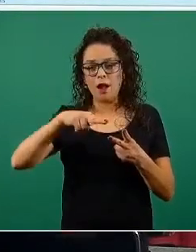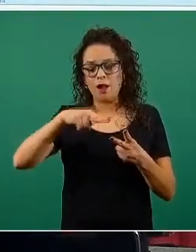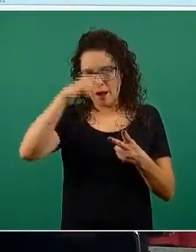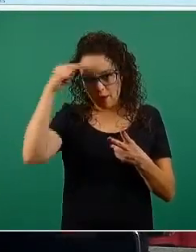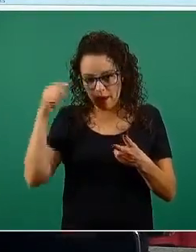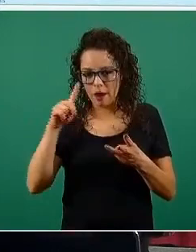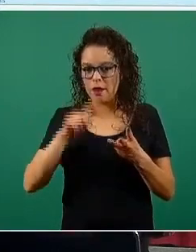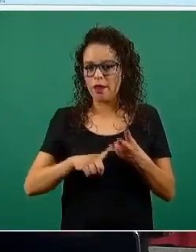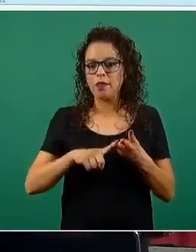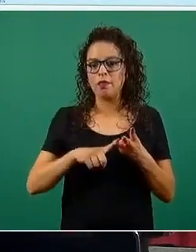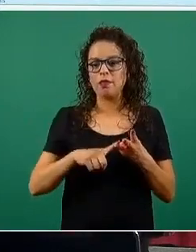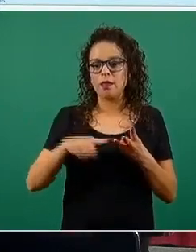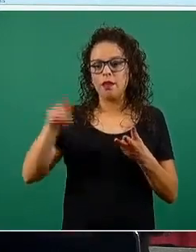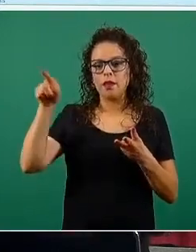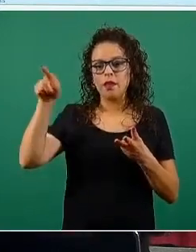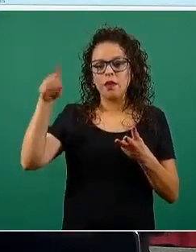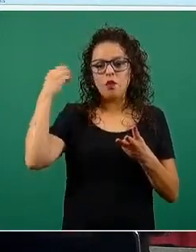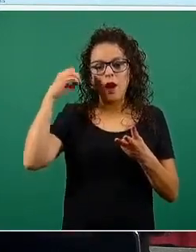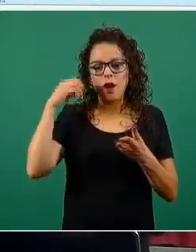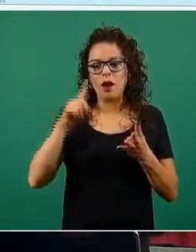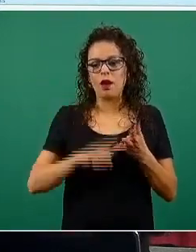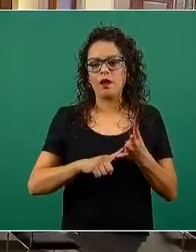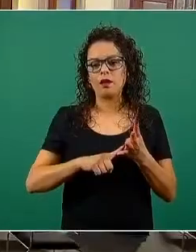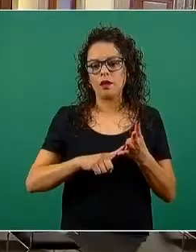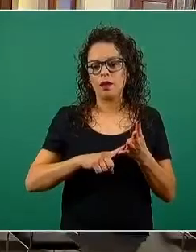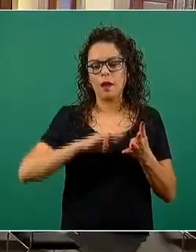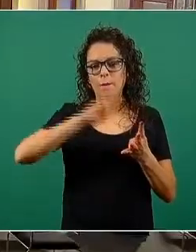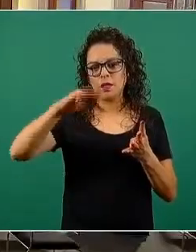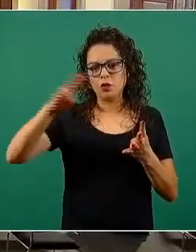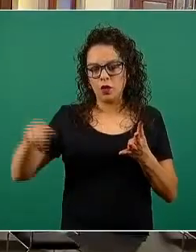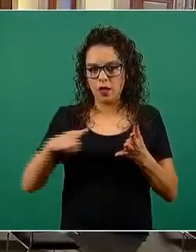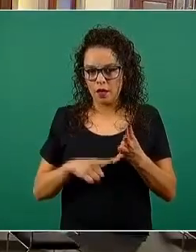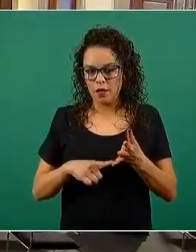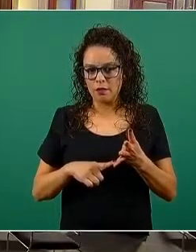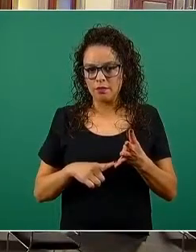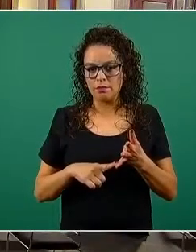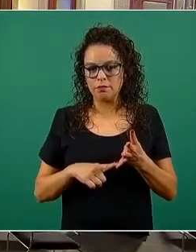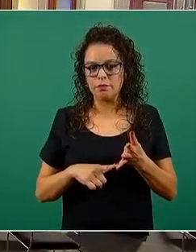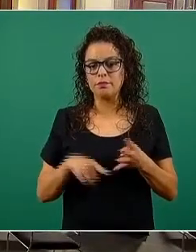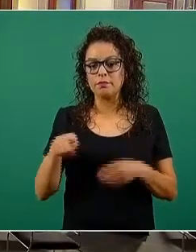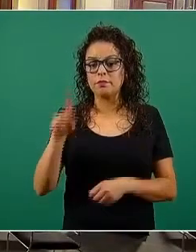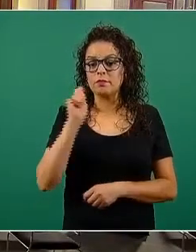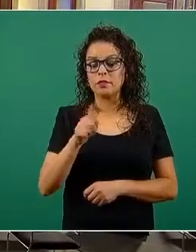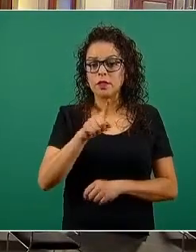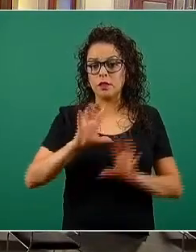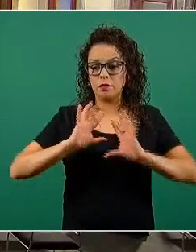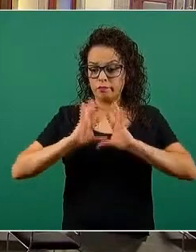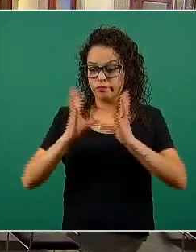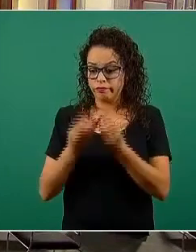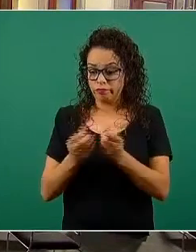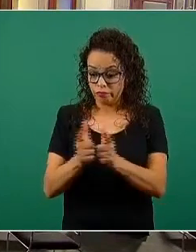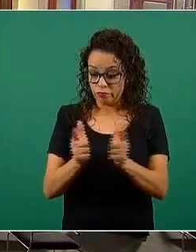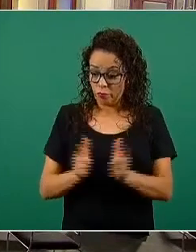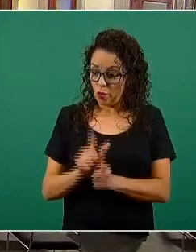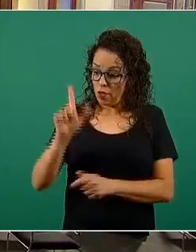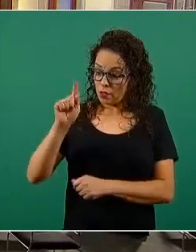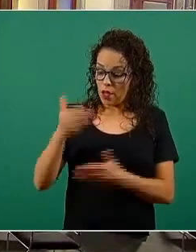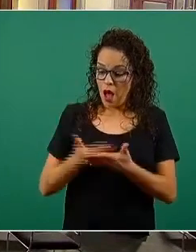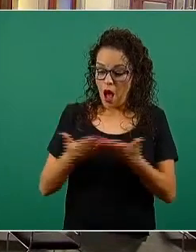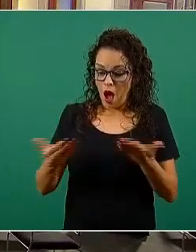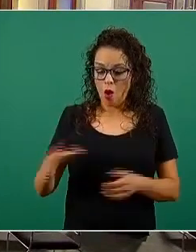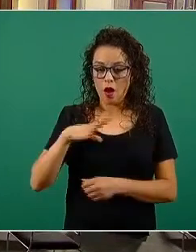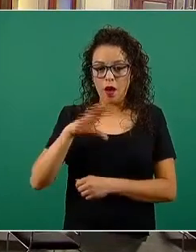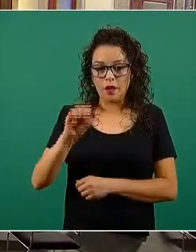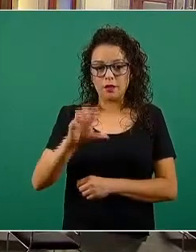Michoacán. Guerrero que el día previo había estado dentro del grupo de 70, ahora está con